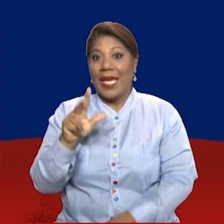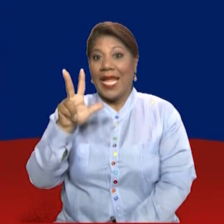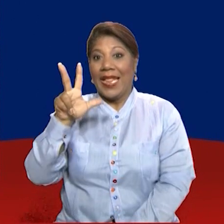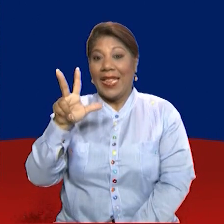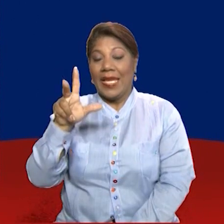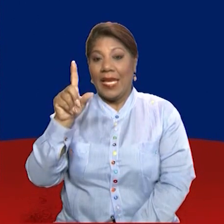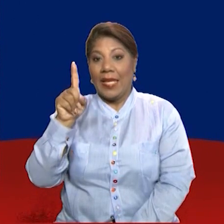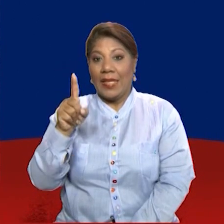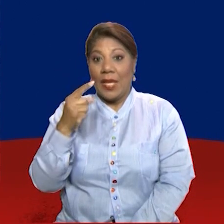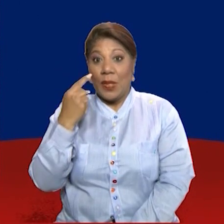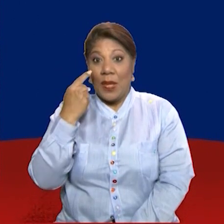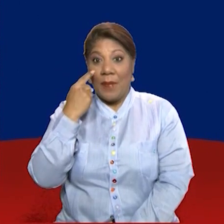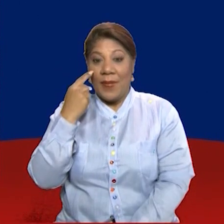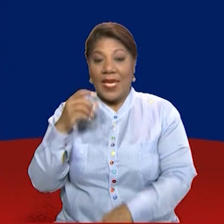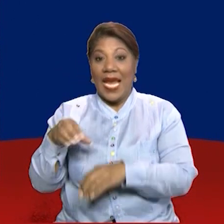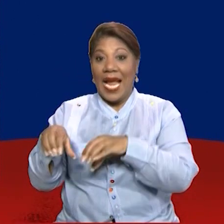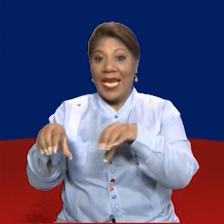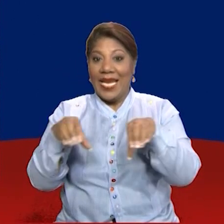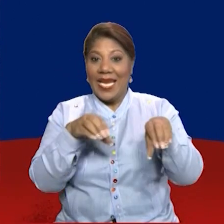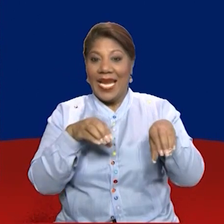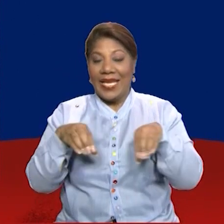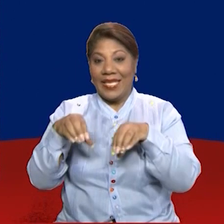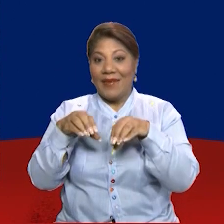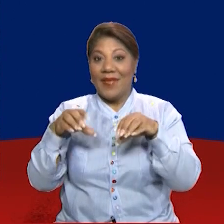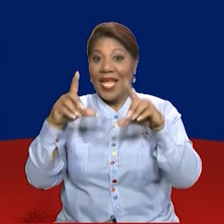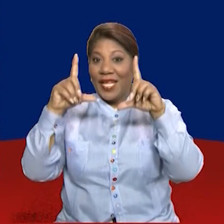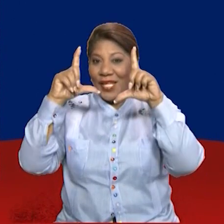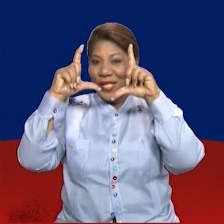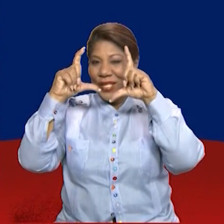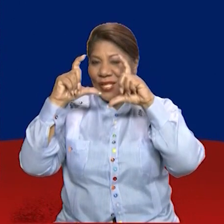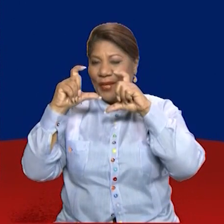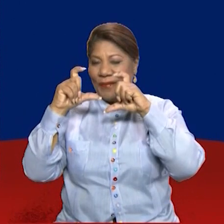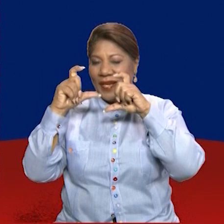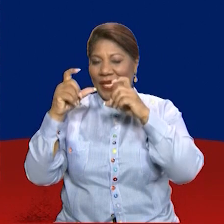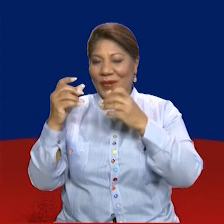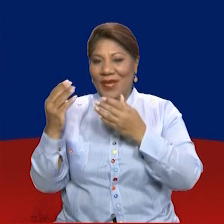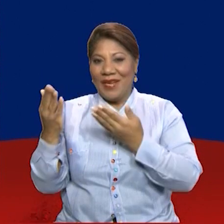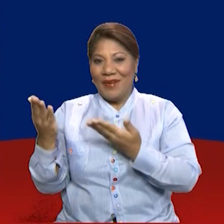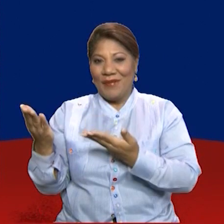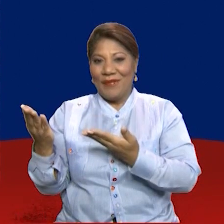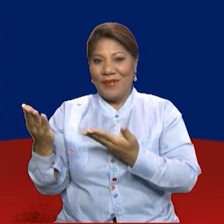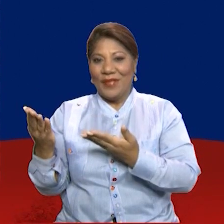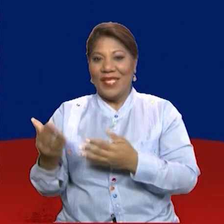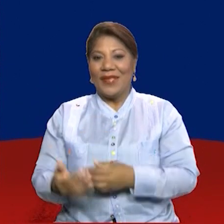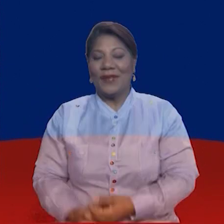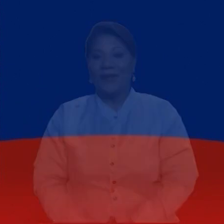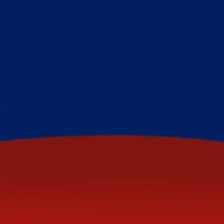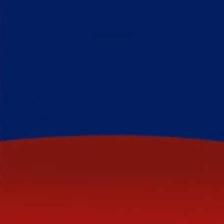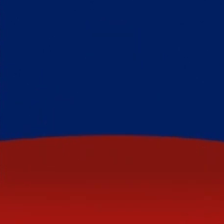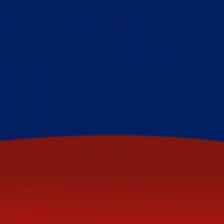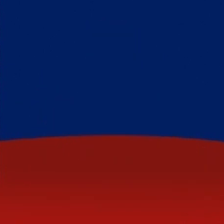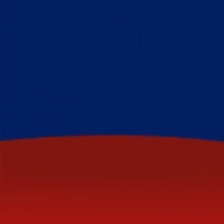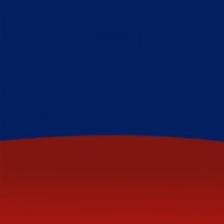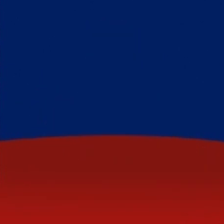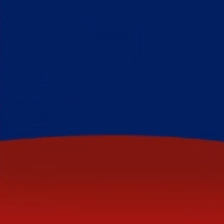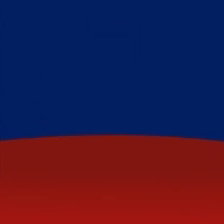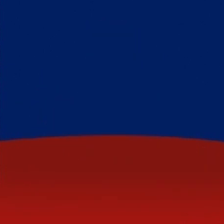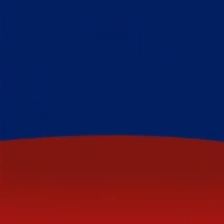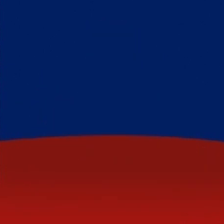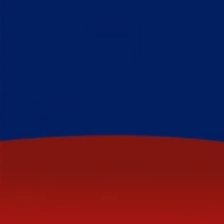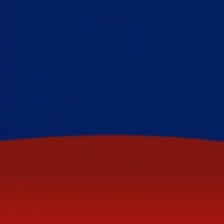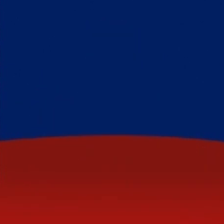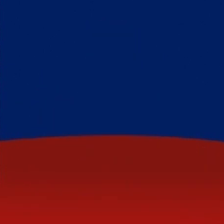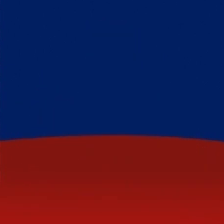esta actividad. Ustedes le pueden tomar captura porque ustedes van a leer este texto y van a analizar entonces la